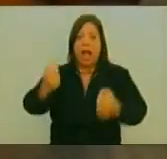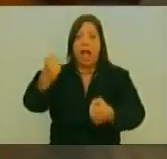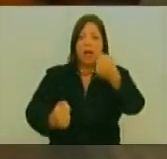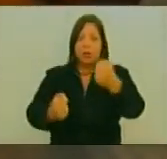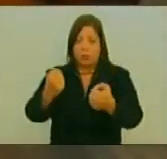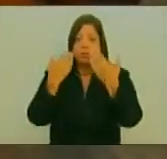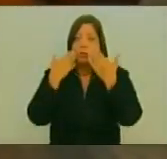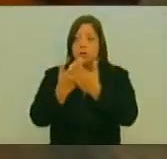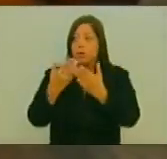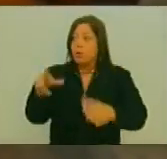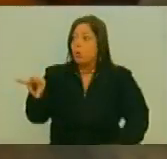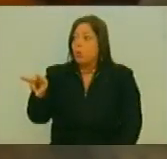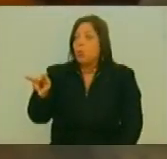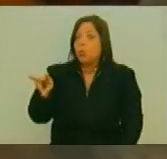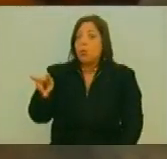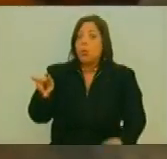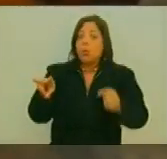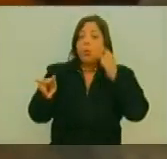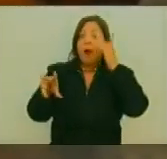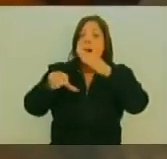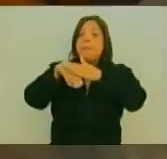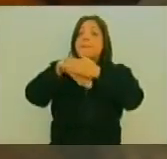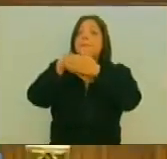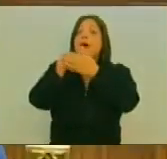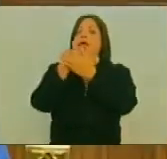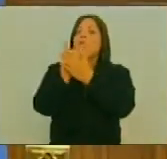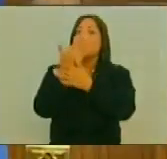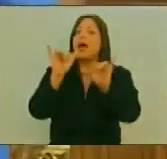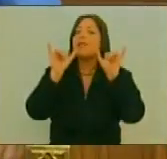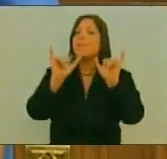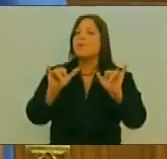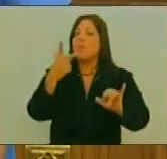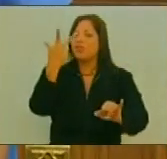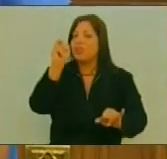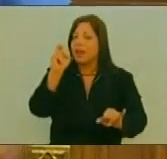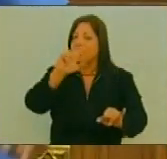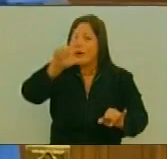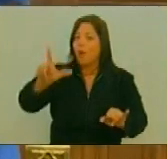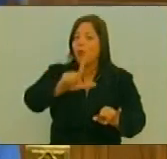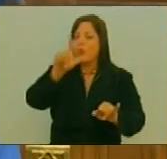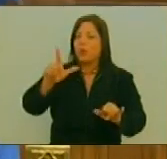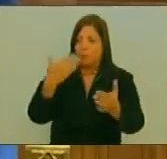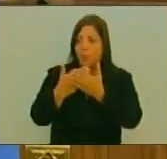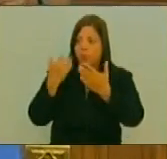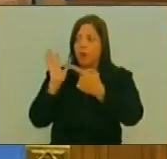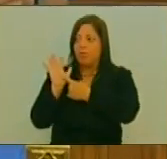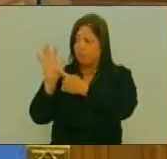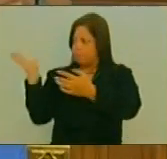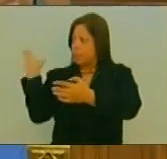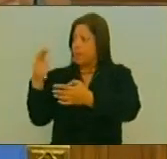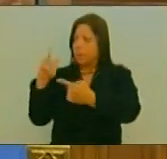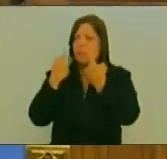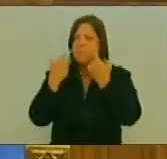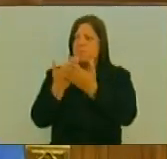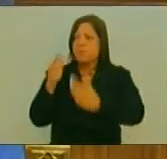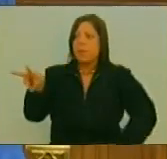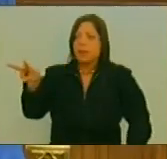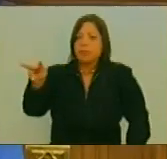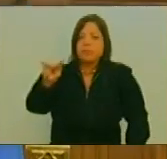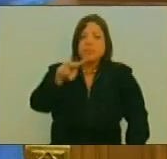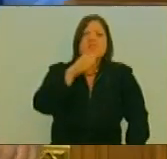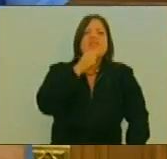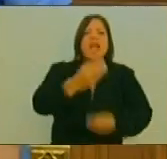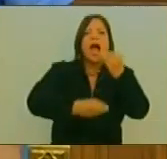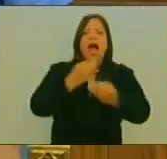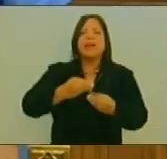estuvieron Echando broma Hasta la madrugada Del mismo 30 Pero El hecho Como bien dijo